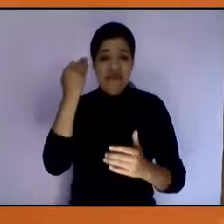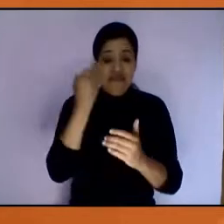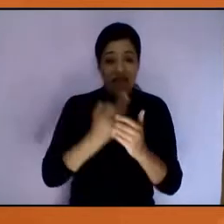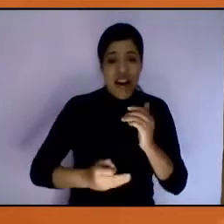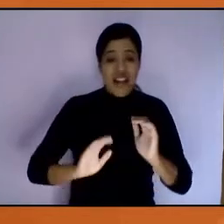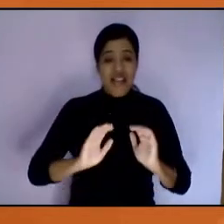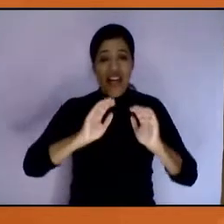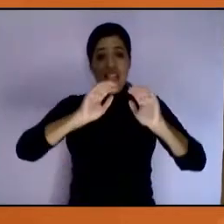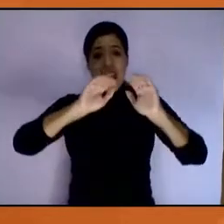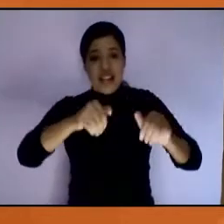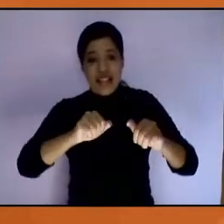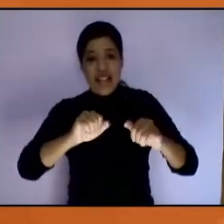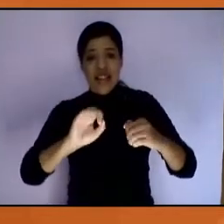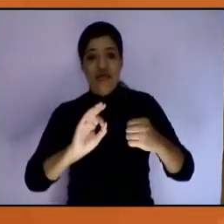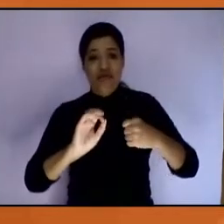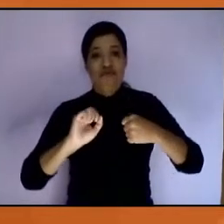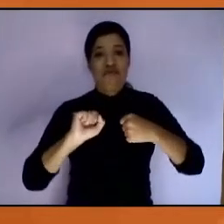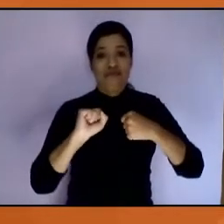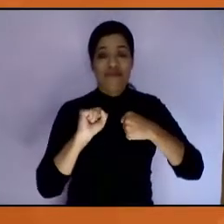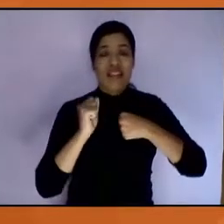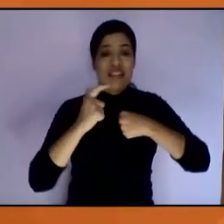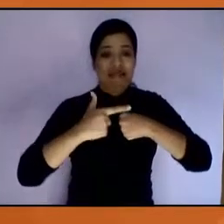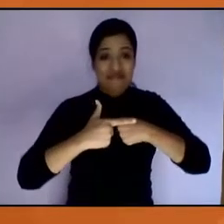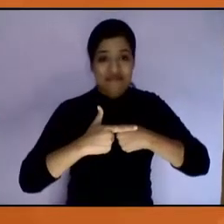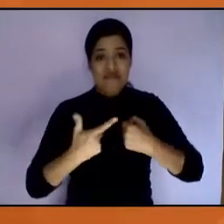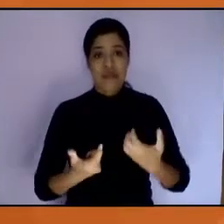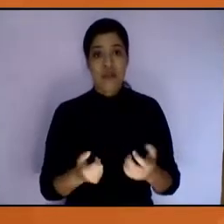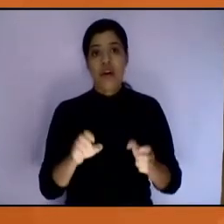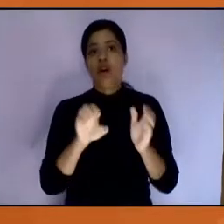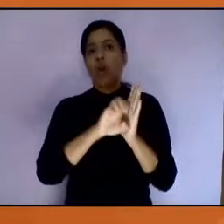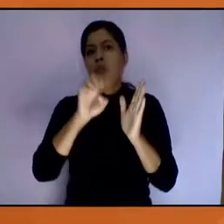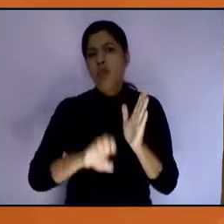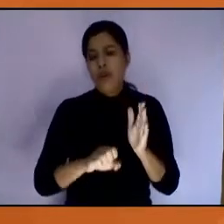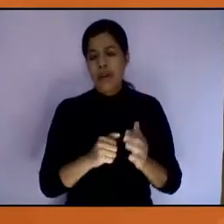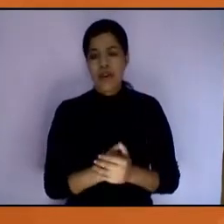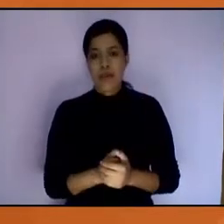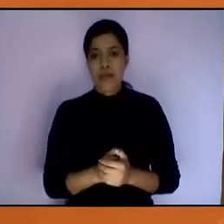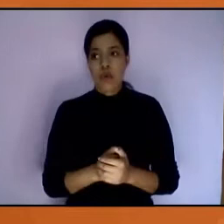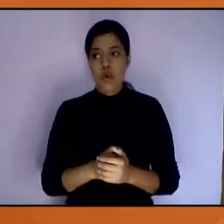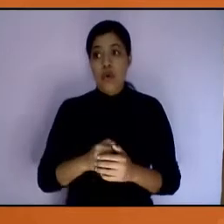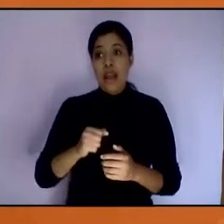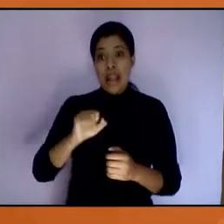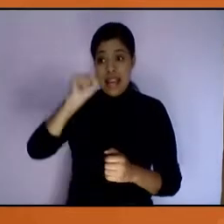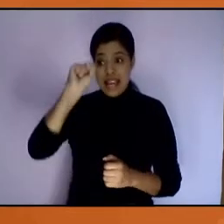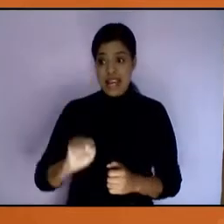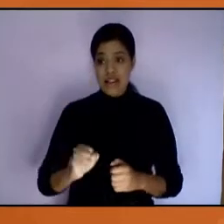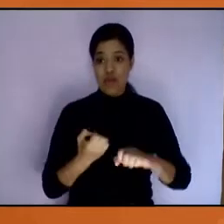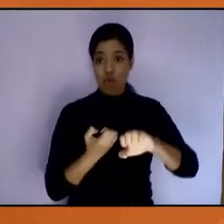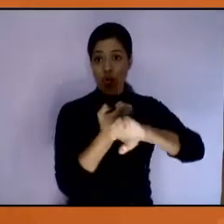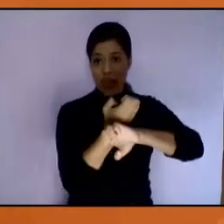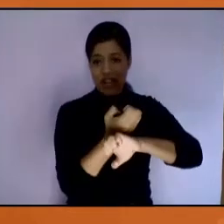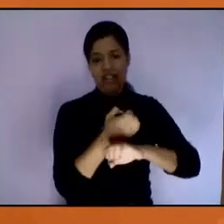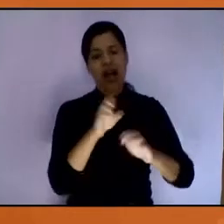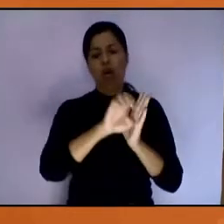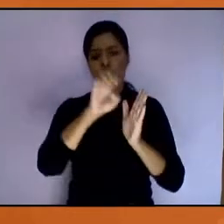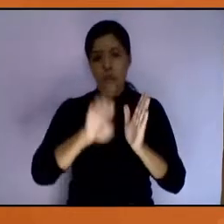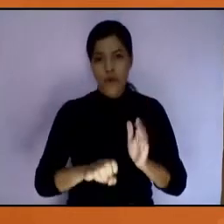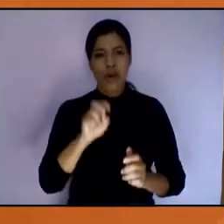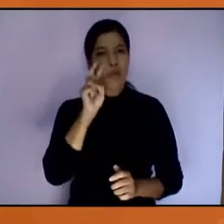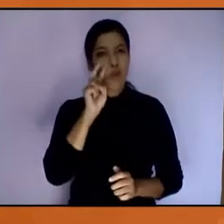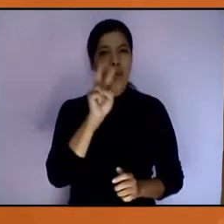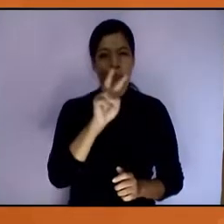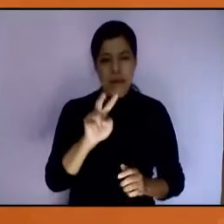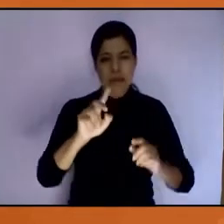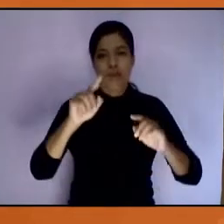complemente el ingreso. Por ponerles un ejemplo, en el sur del Estado, y aquí es donde además vemos diferencias